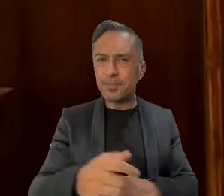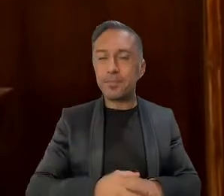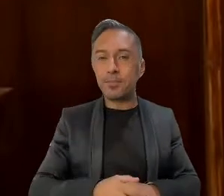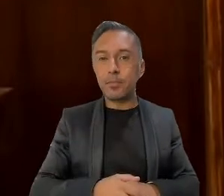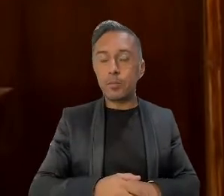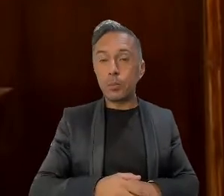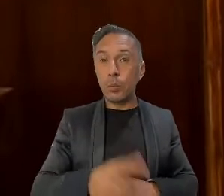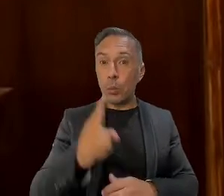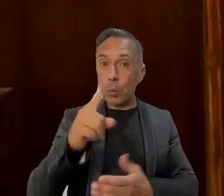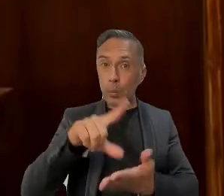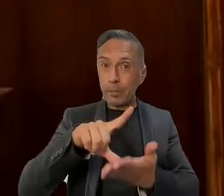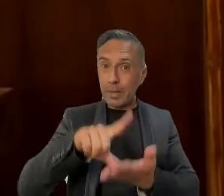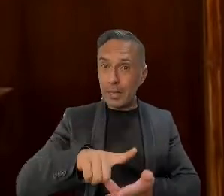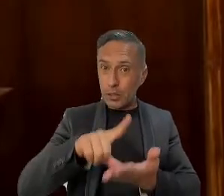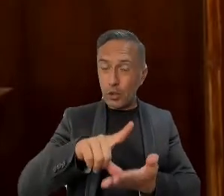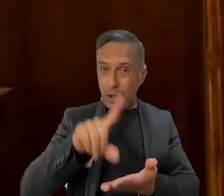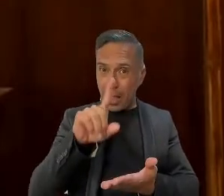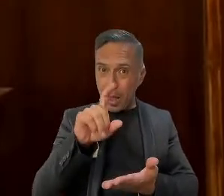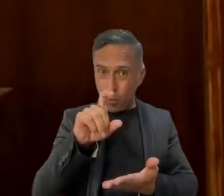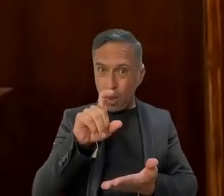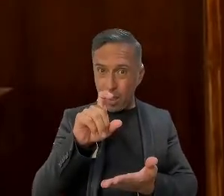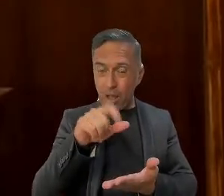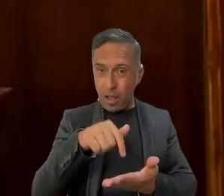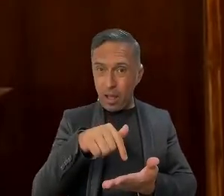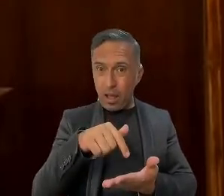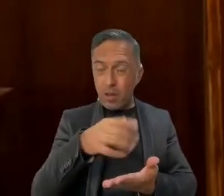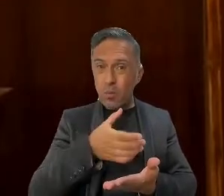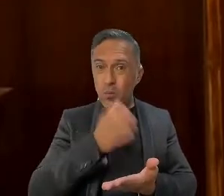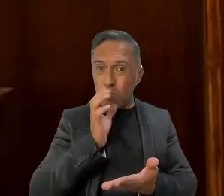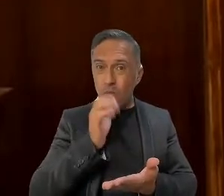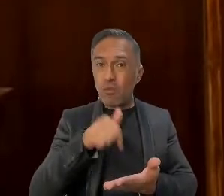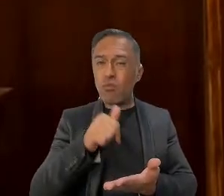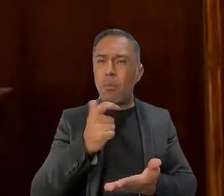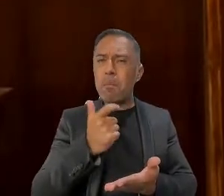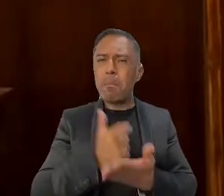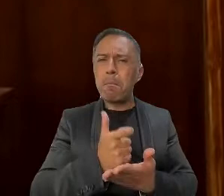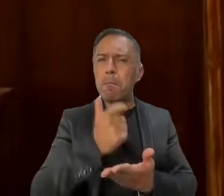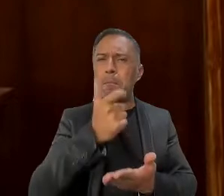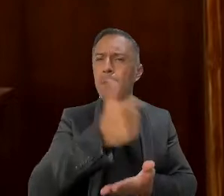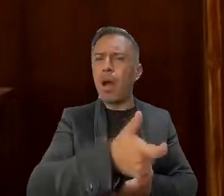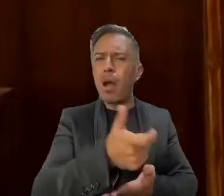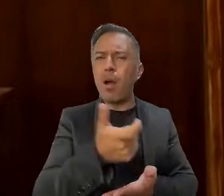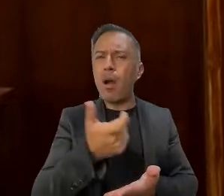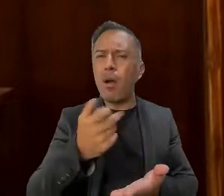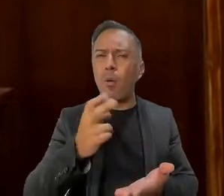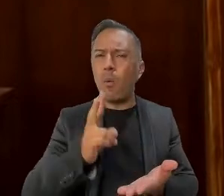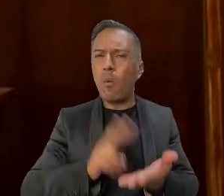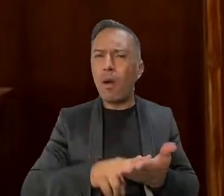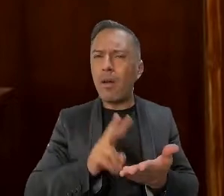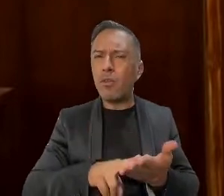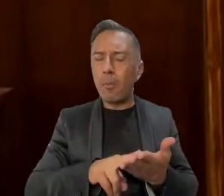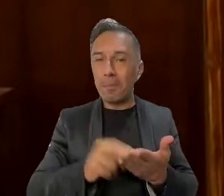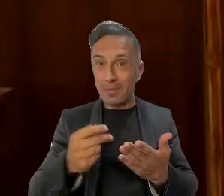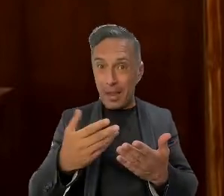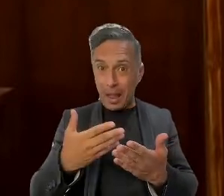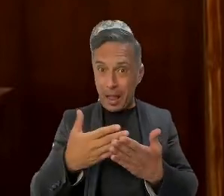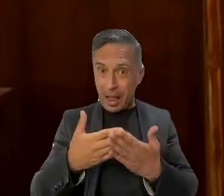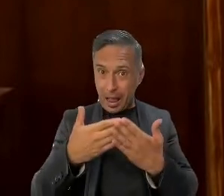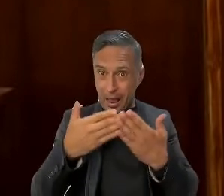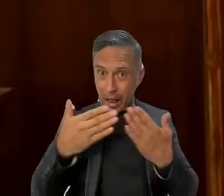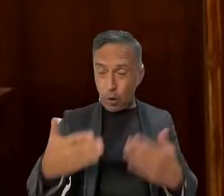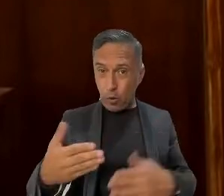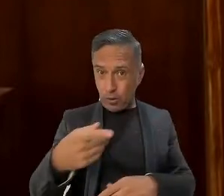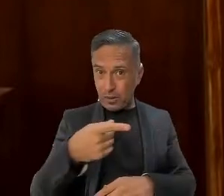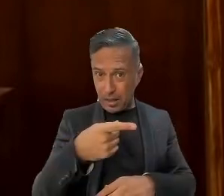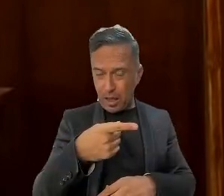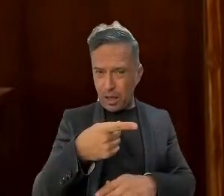cada litro del hídrico que consumimos? Porque actualmente no existe una relación